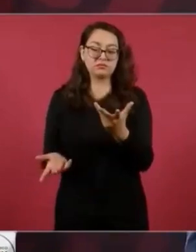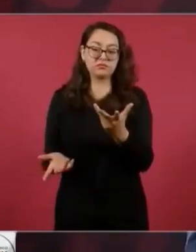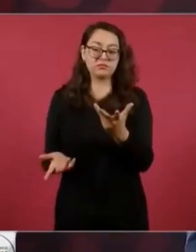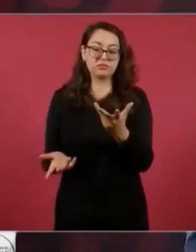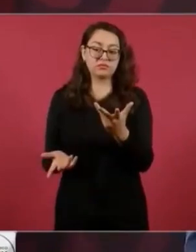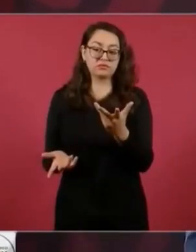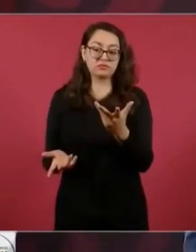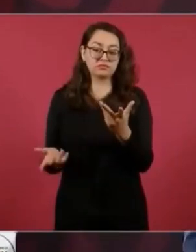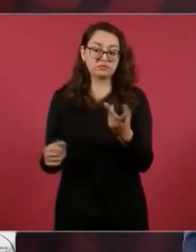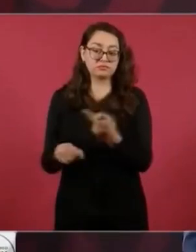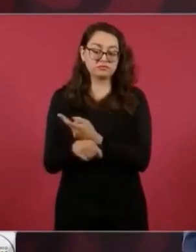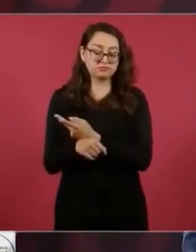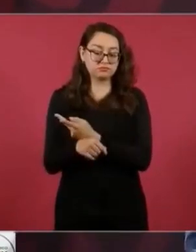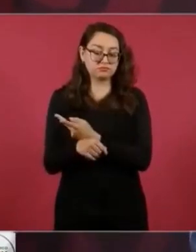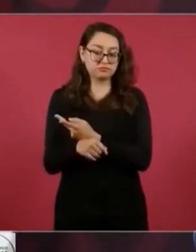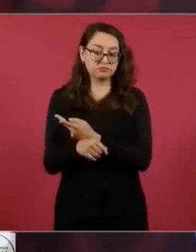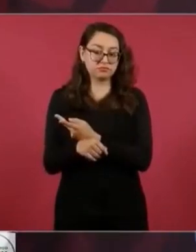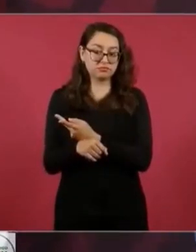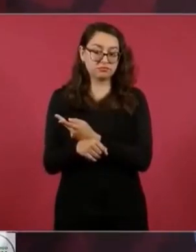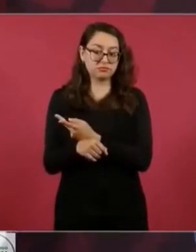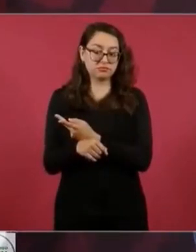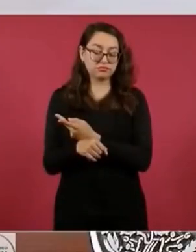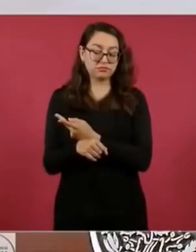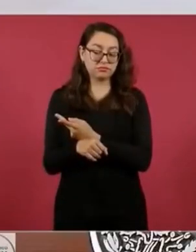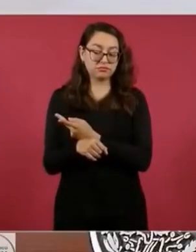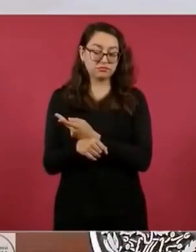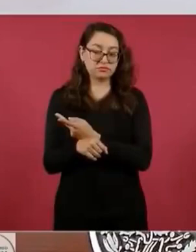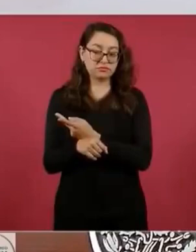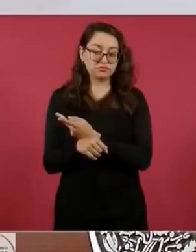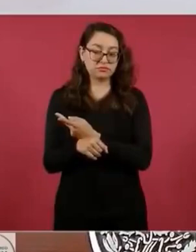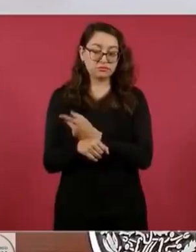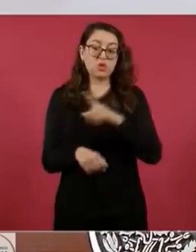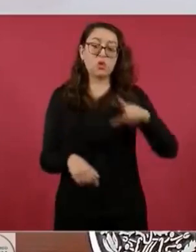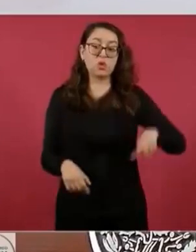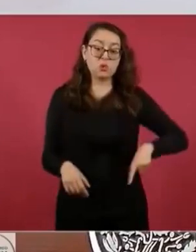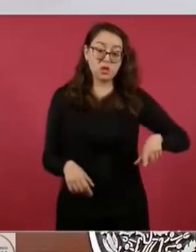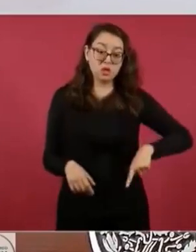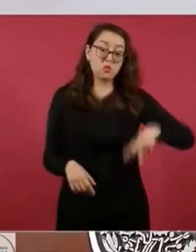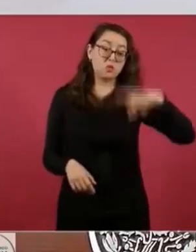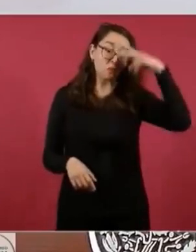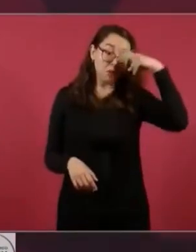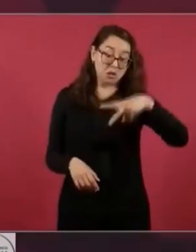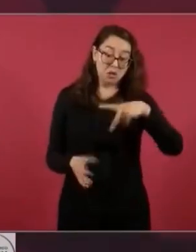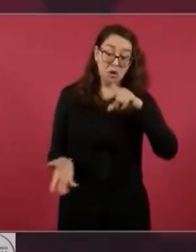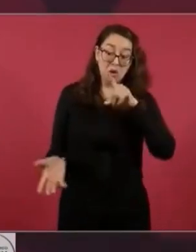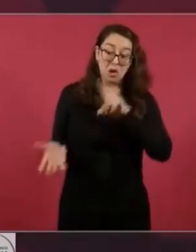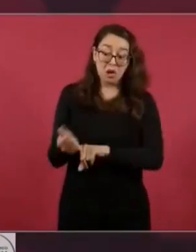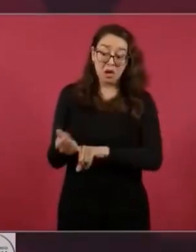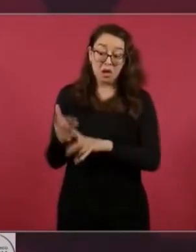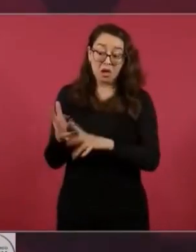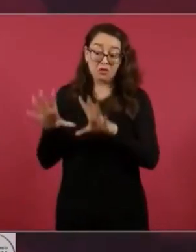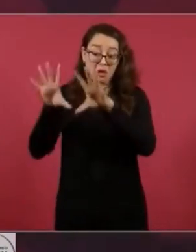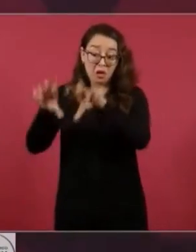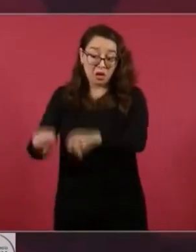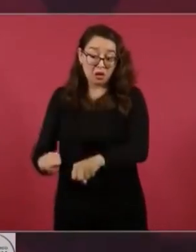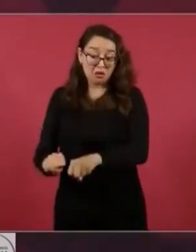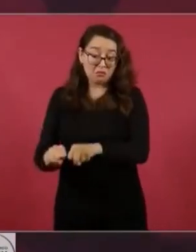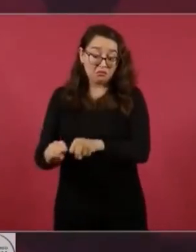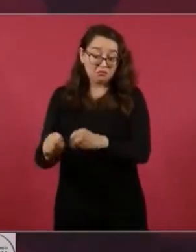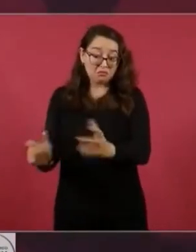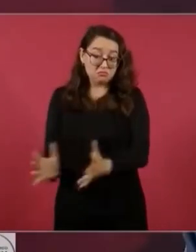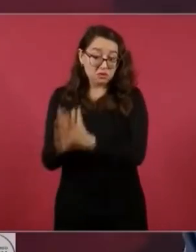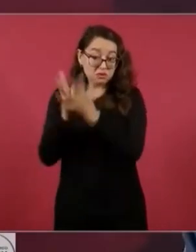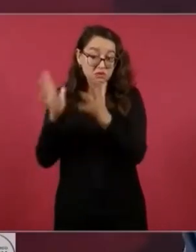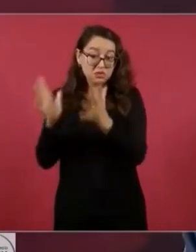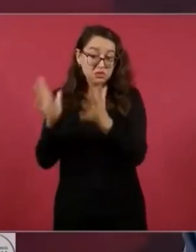el gobierno de México, o sea, no participaron las